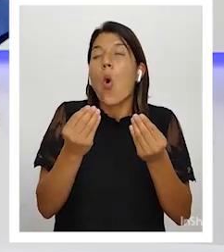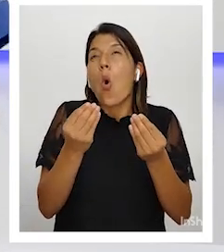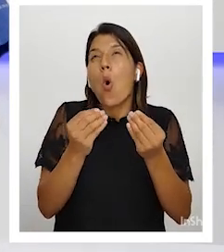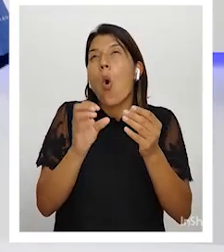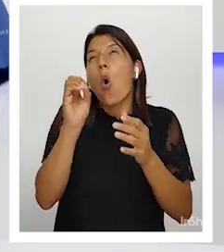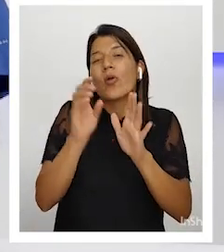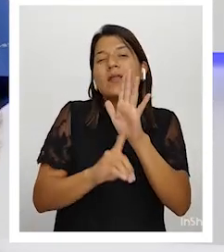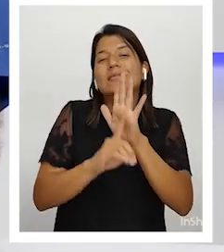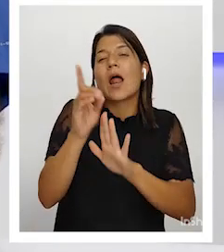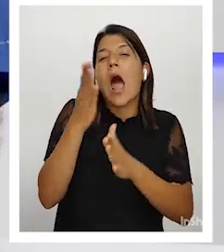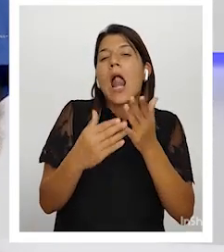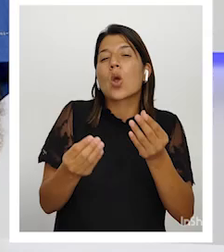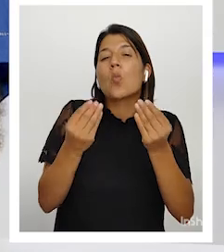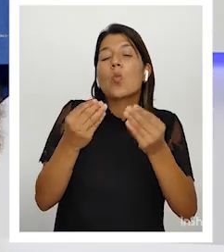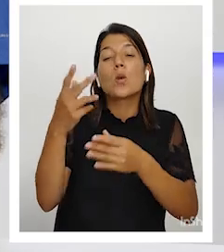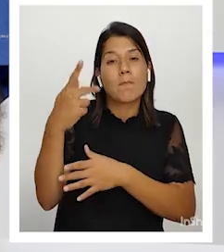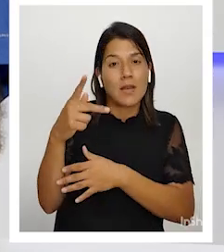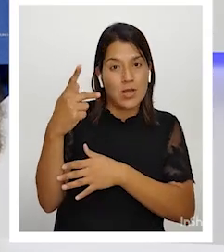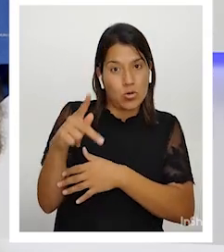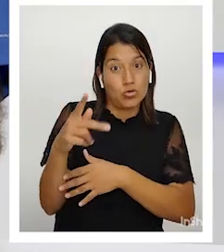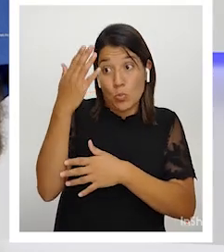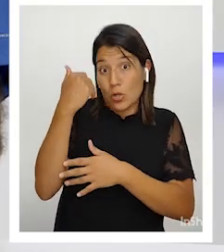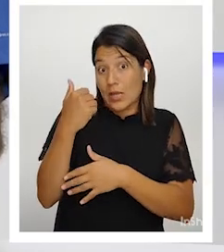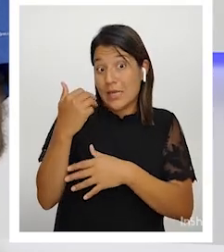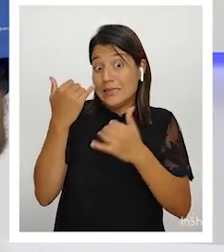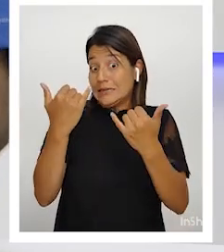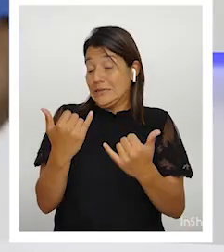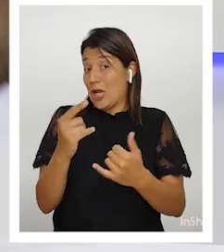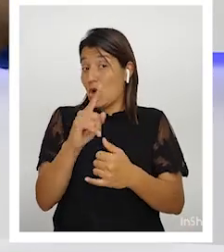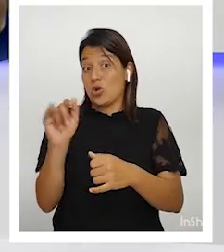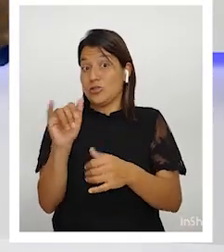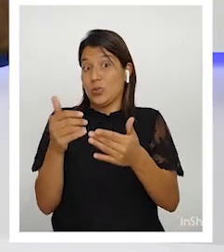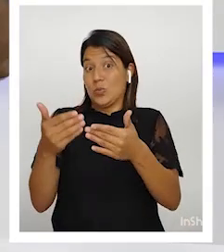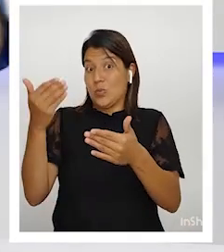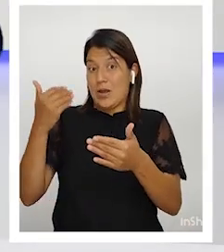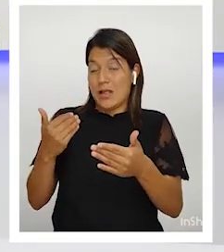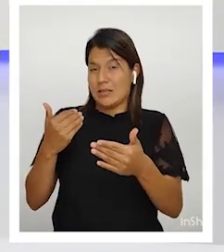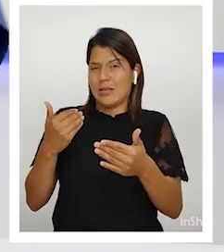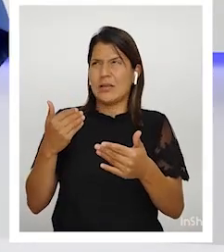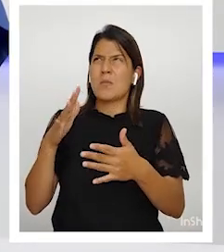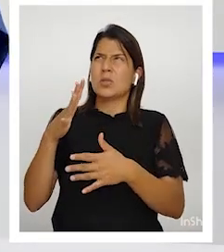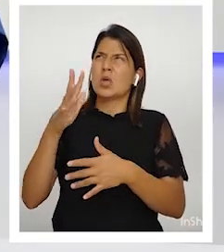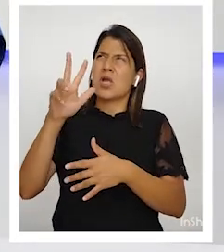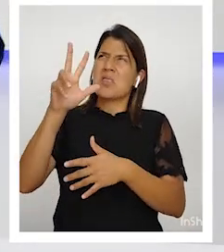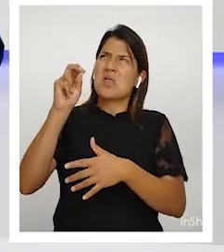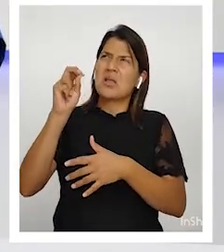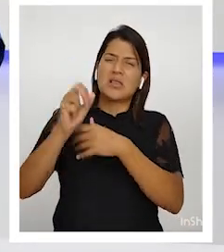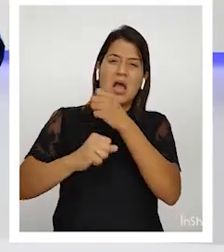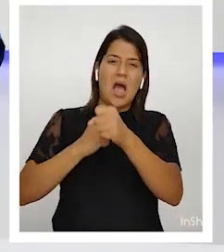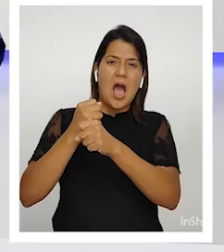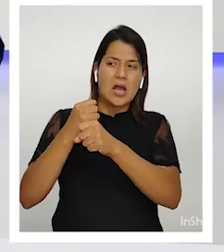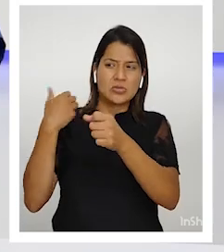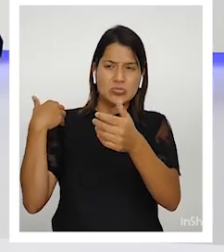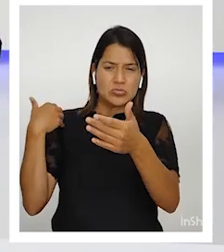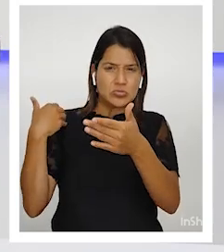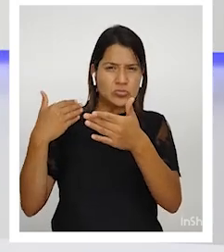porque ya no vivimos en la época pasada. Hasta hace 30 años, hasta, yo digo, antes de Pablo Escobar,